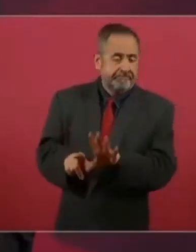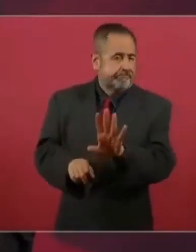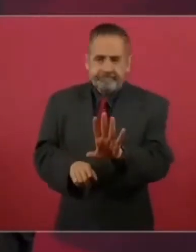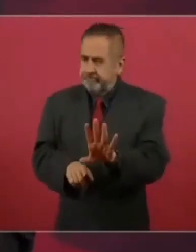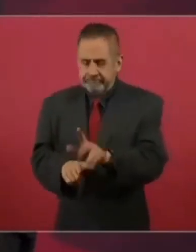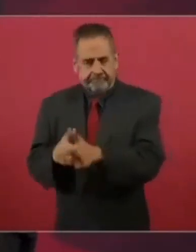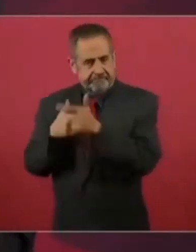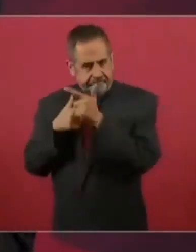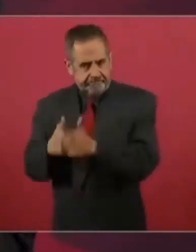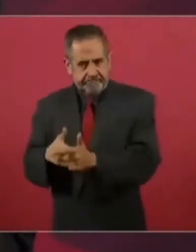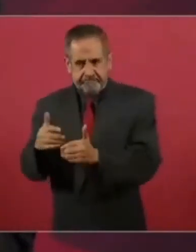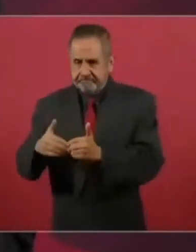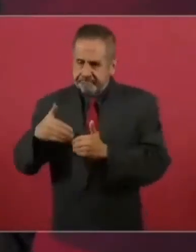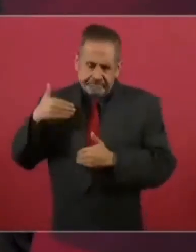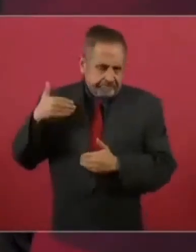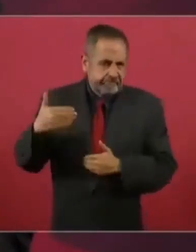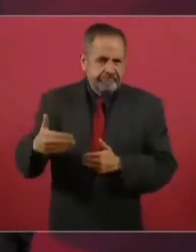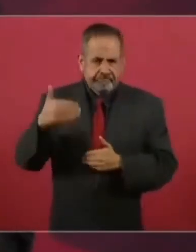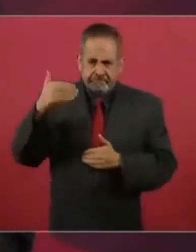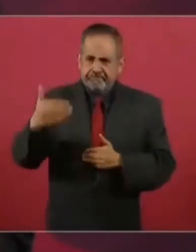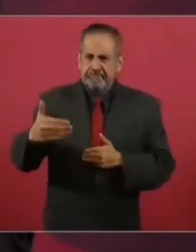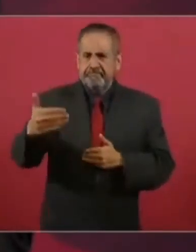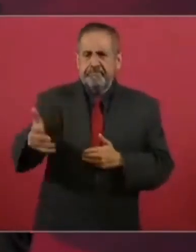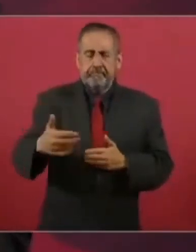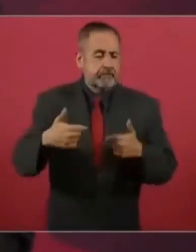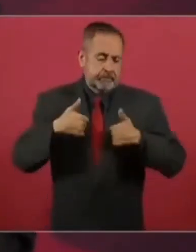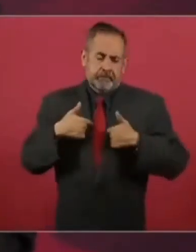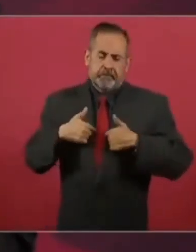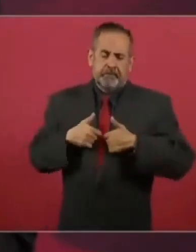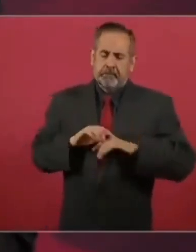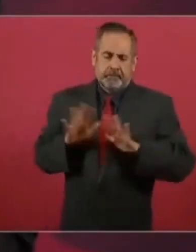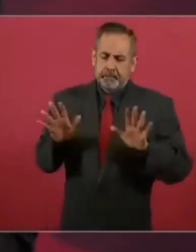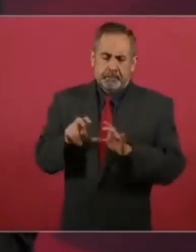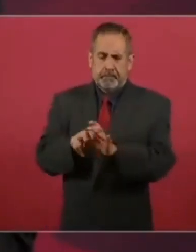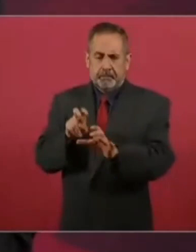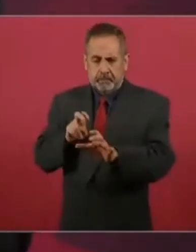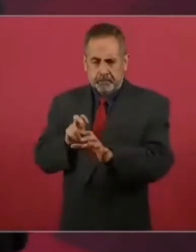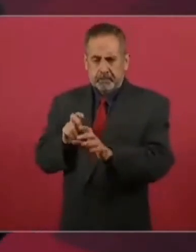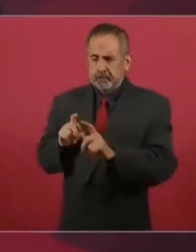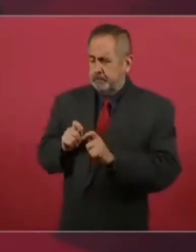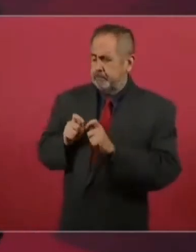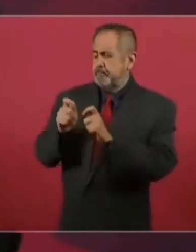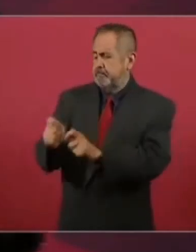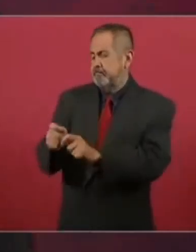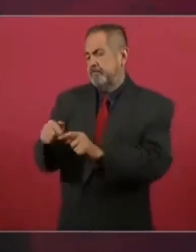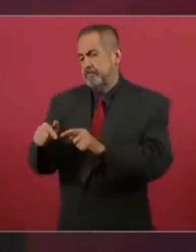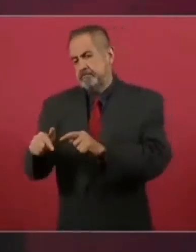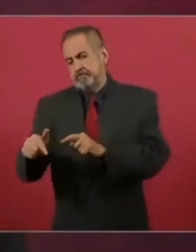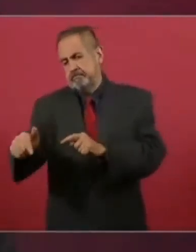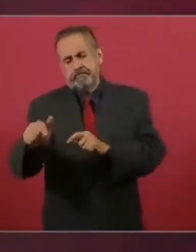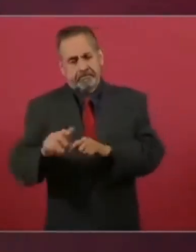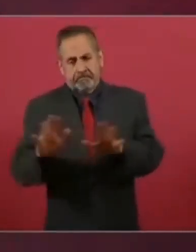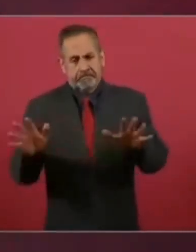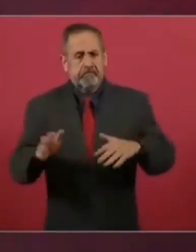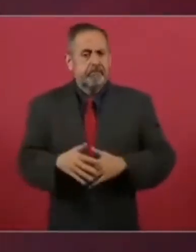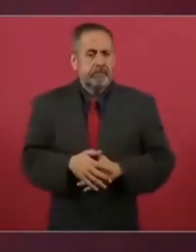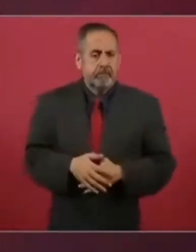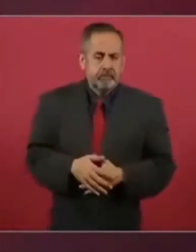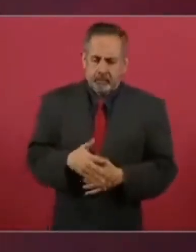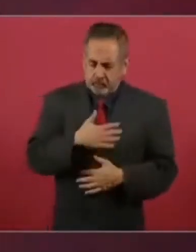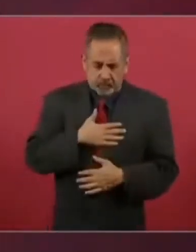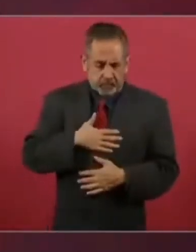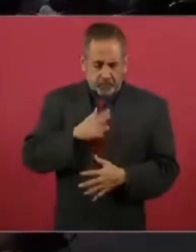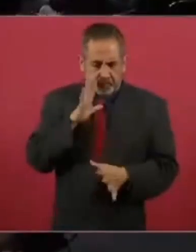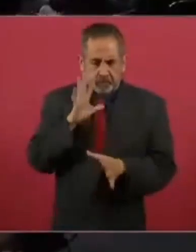Vamos hacia adelante. Yo ya no, porque ya